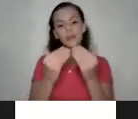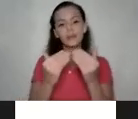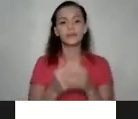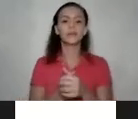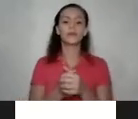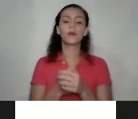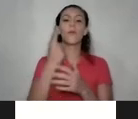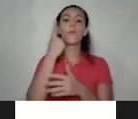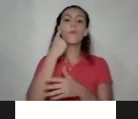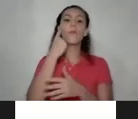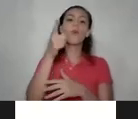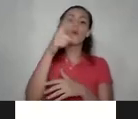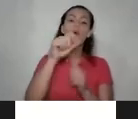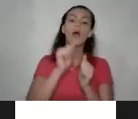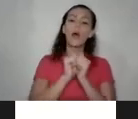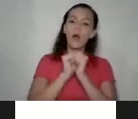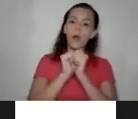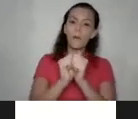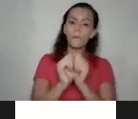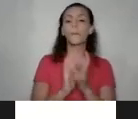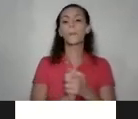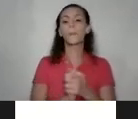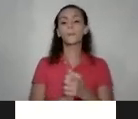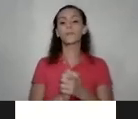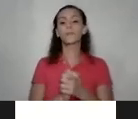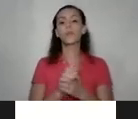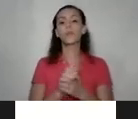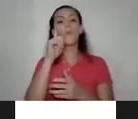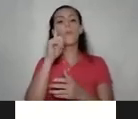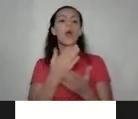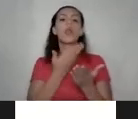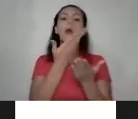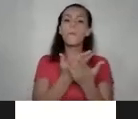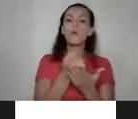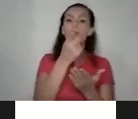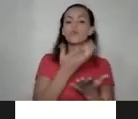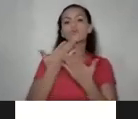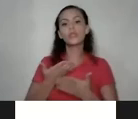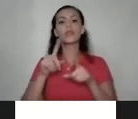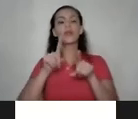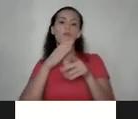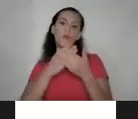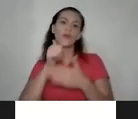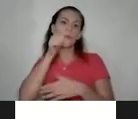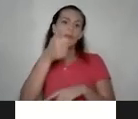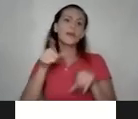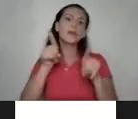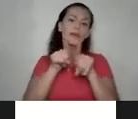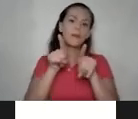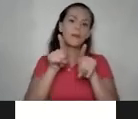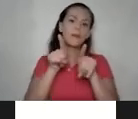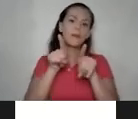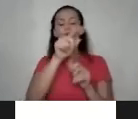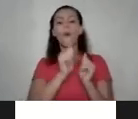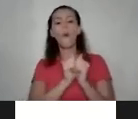por el aporte que nos han brindado y bueno mañana también nos van a estar acompañando